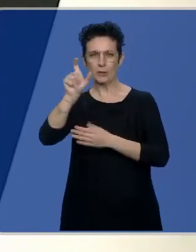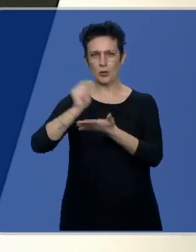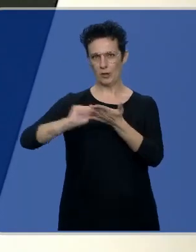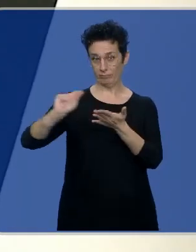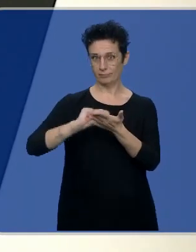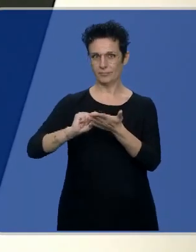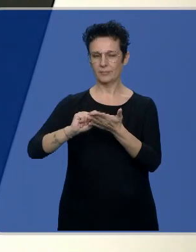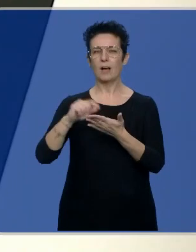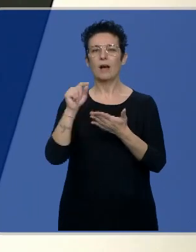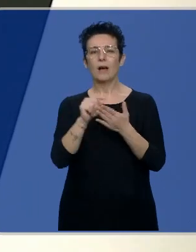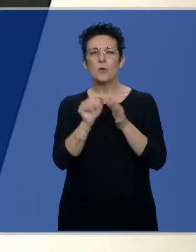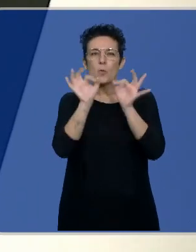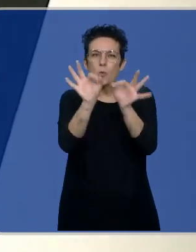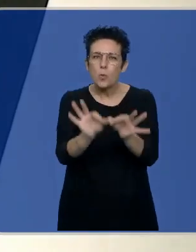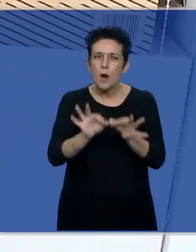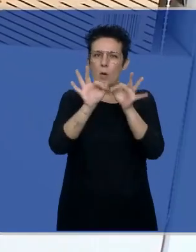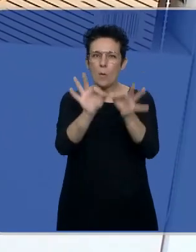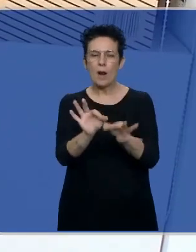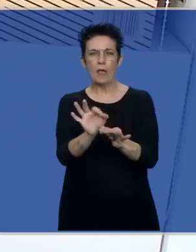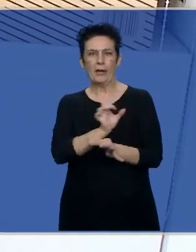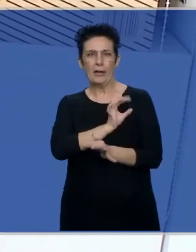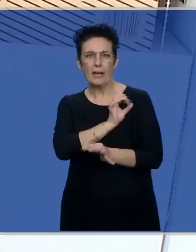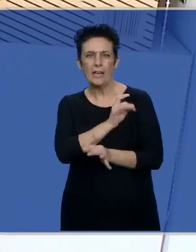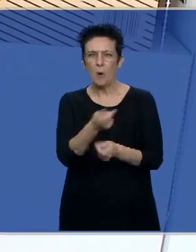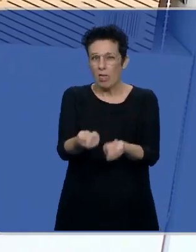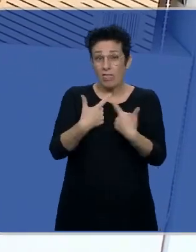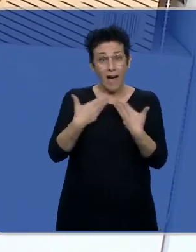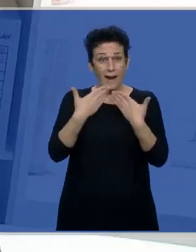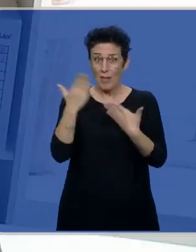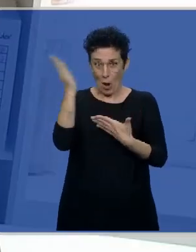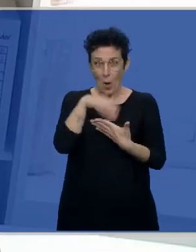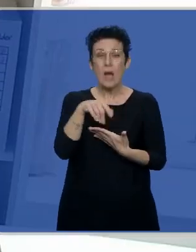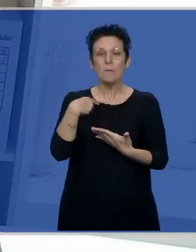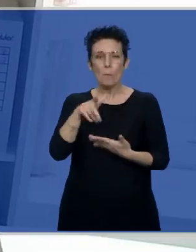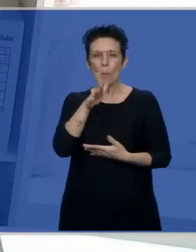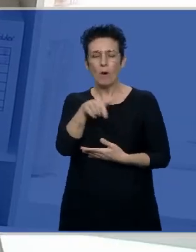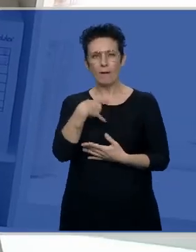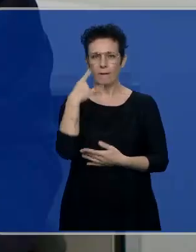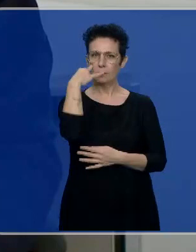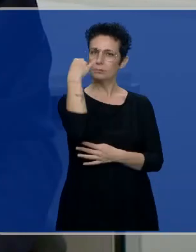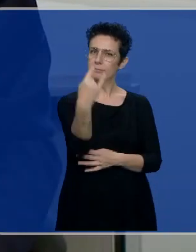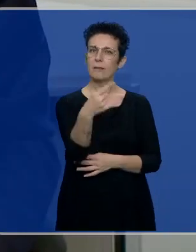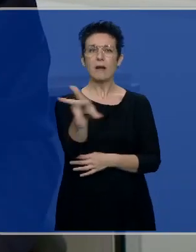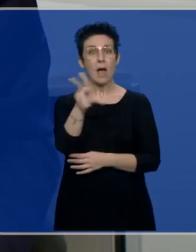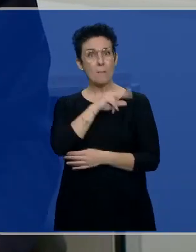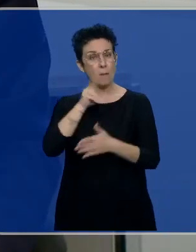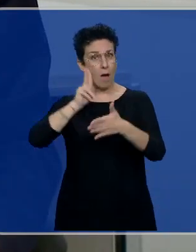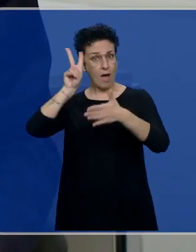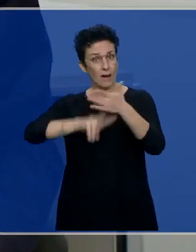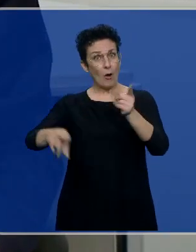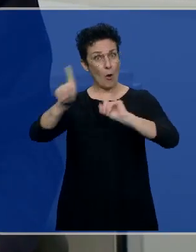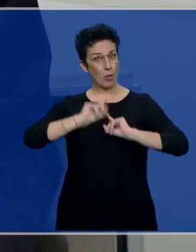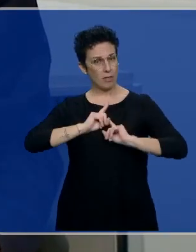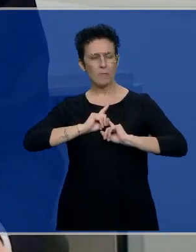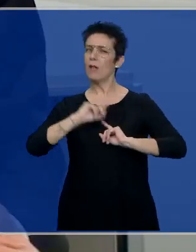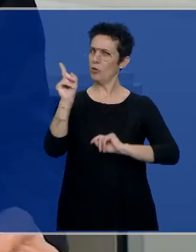cirugía muy metódica muy gris muy poco agradecida por eso a mí me ha gustado tanto este premio no es un premio lógicamente a mí